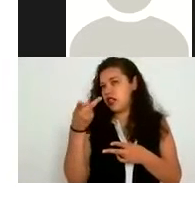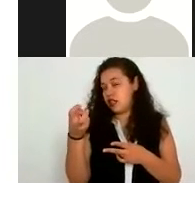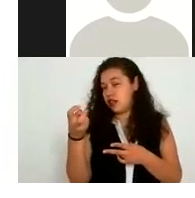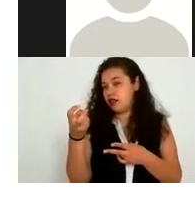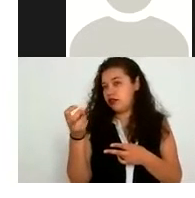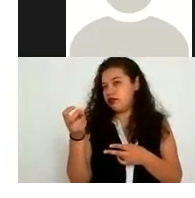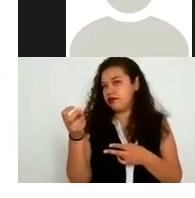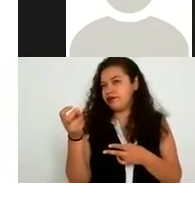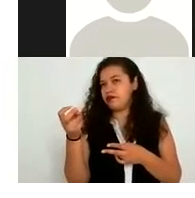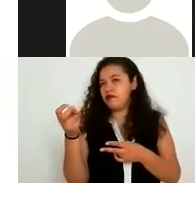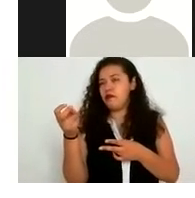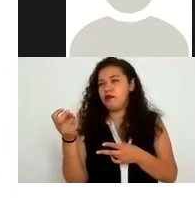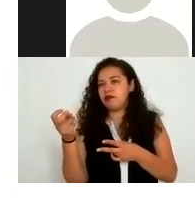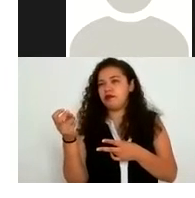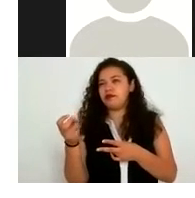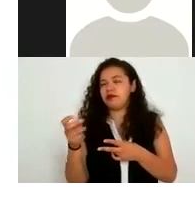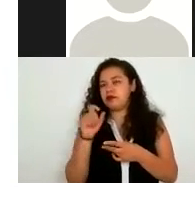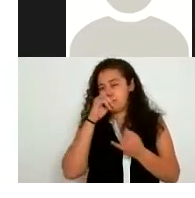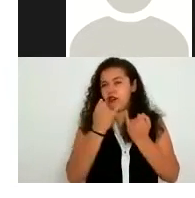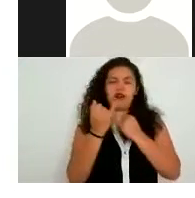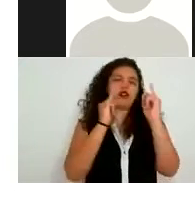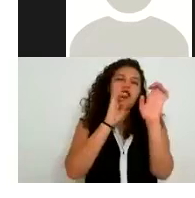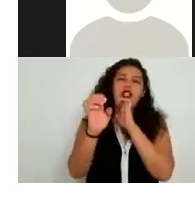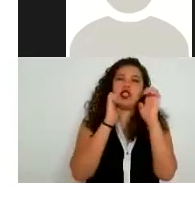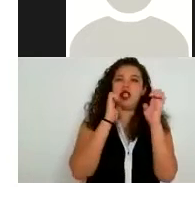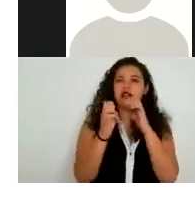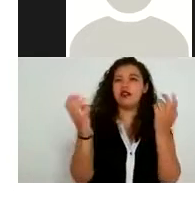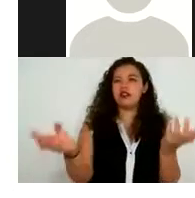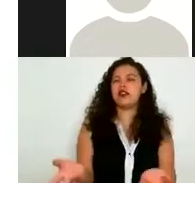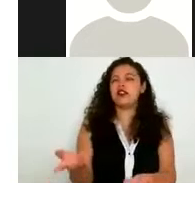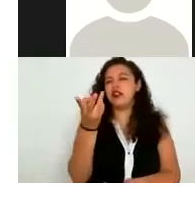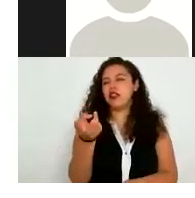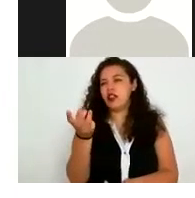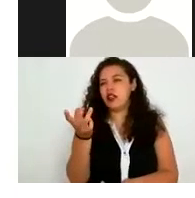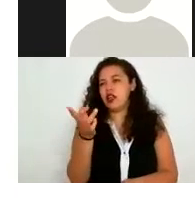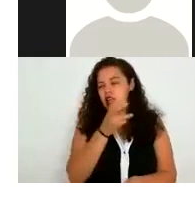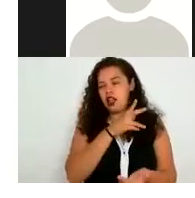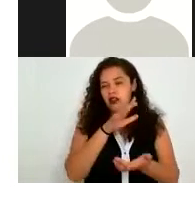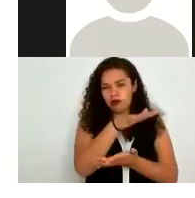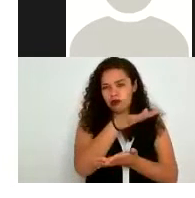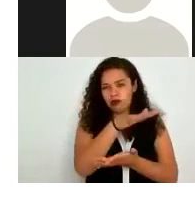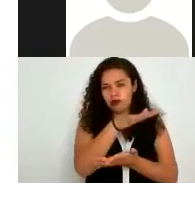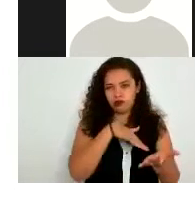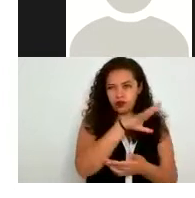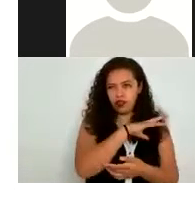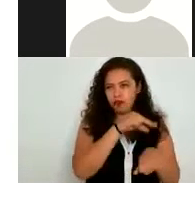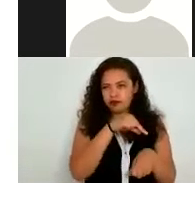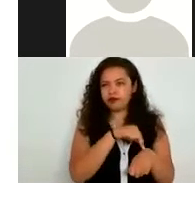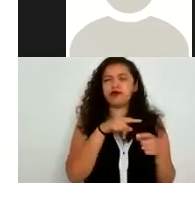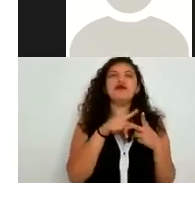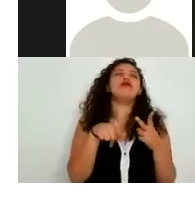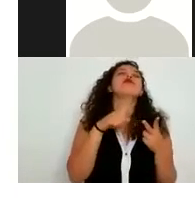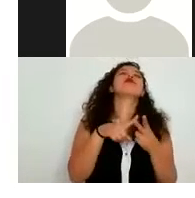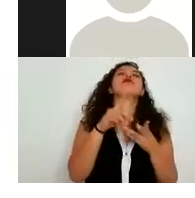misma entrevista del área médica o en las entrevistas del área psicológica trabajo